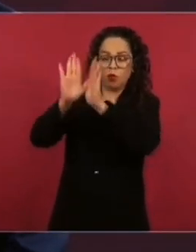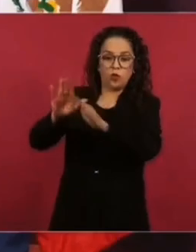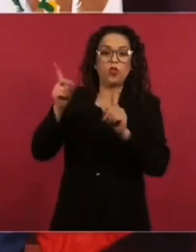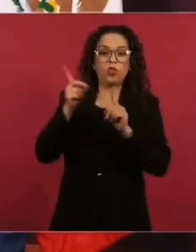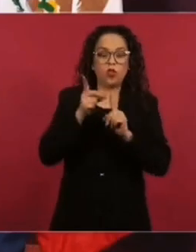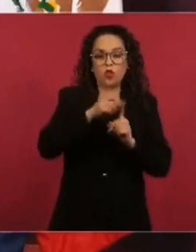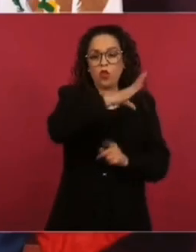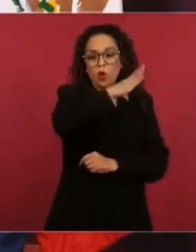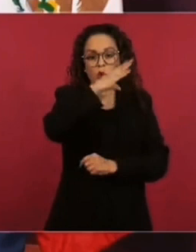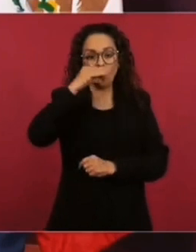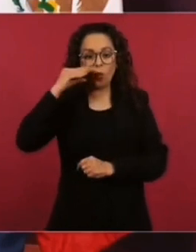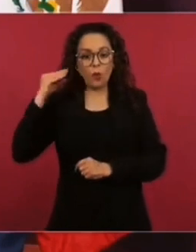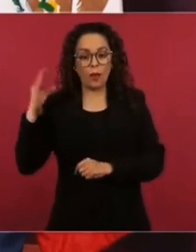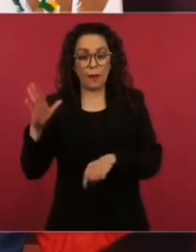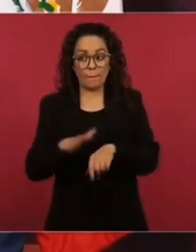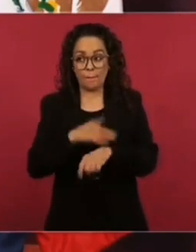a Humada.